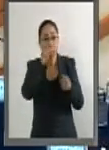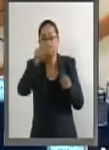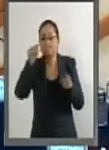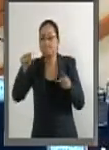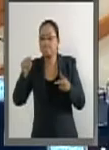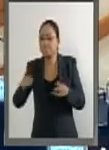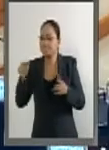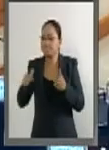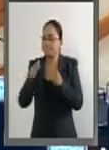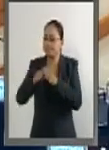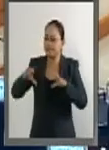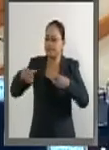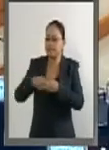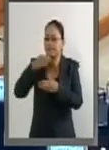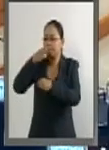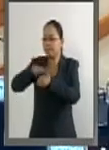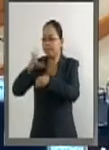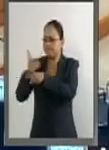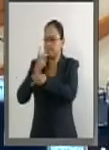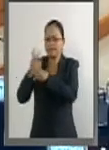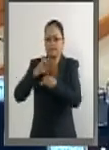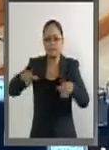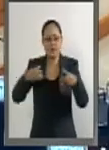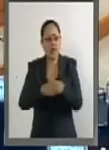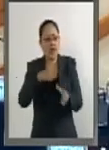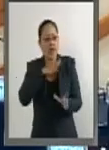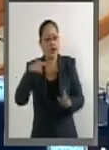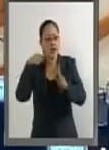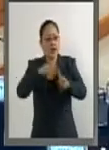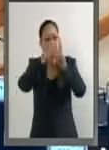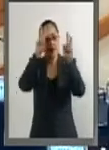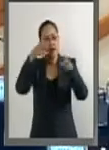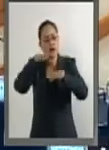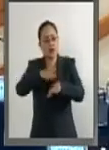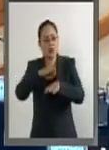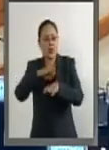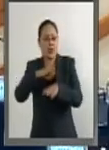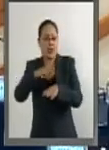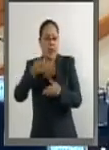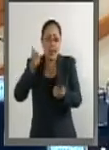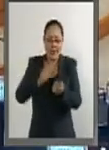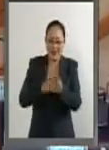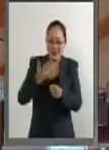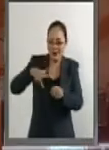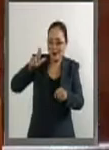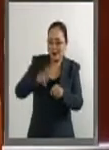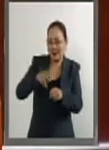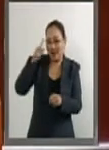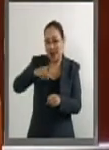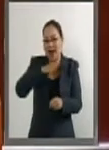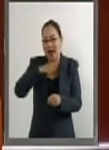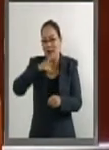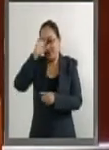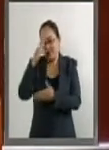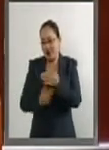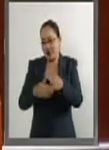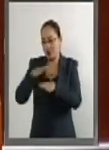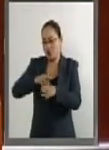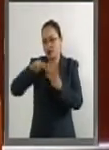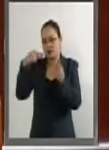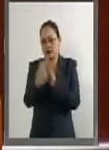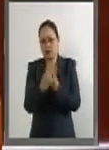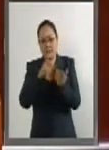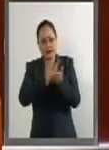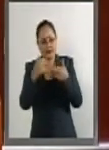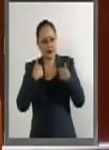que hemos convocado, se ha llevado a discusión el tema de la violencia obstétrica bajo la perspectiva de derechos humanos.